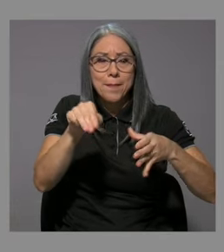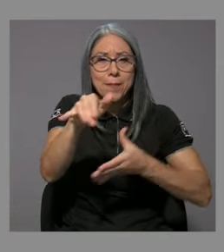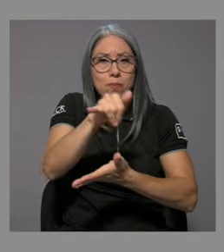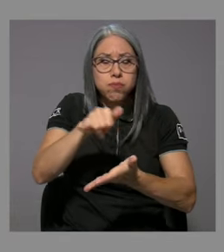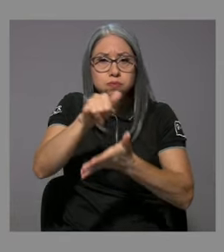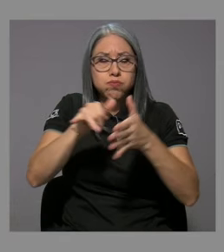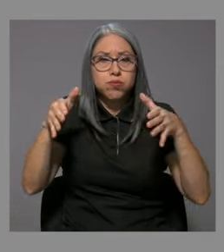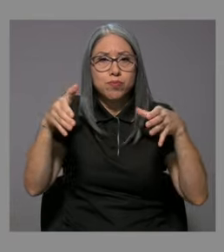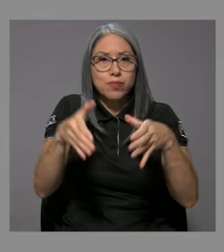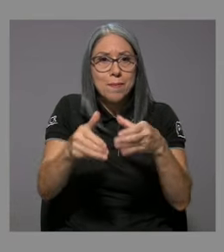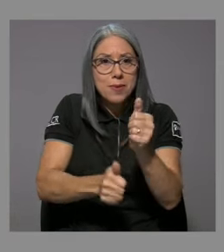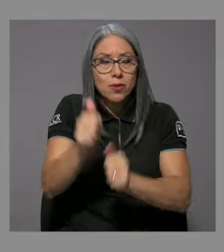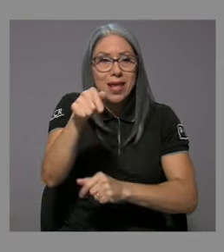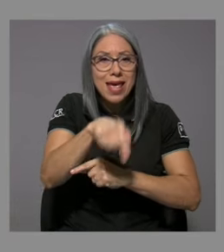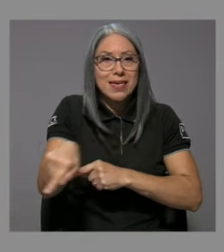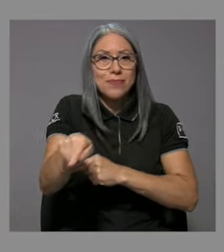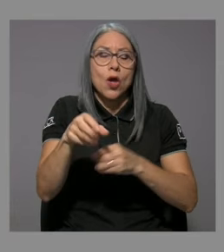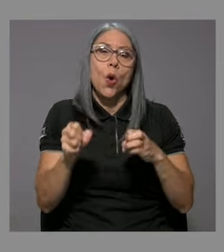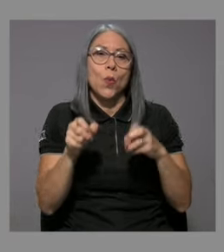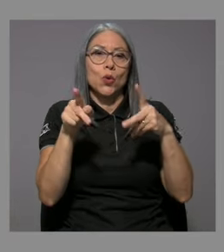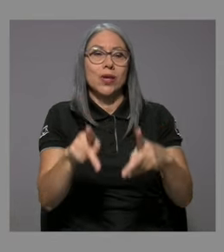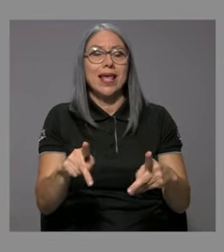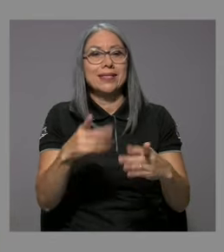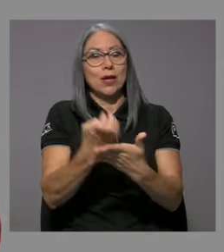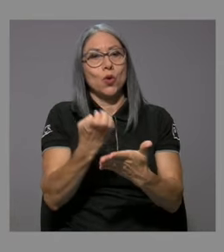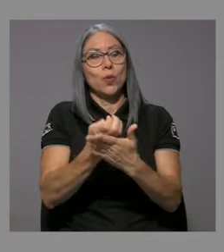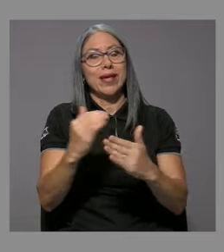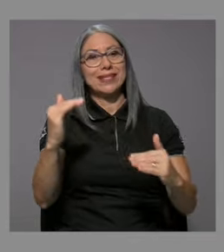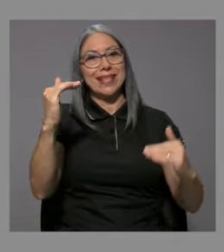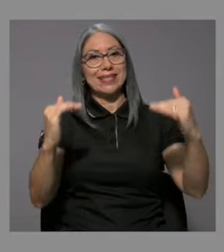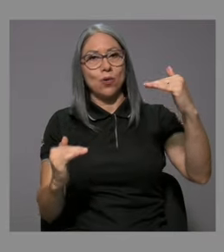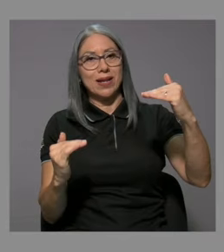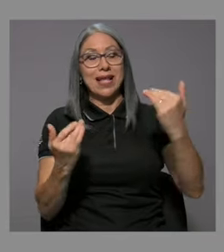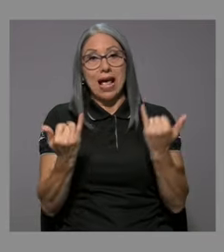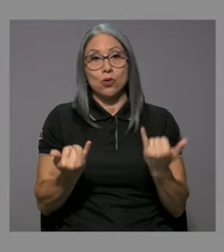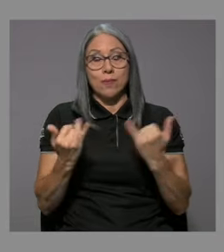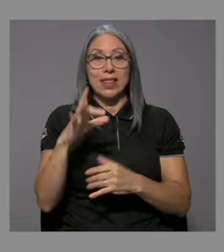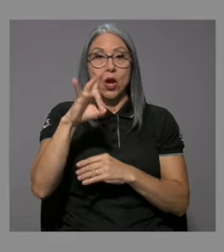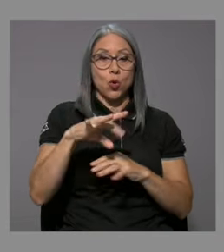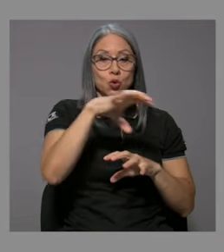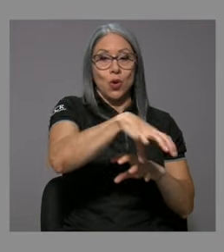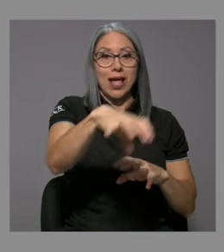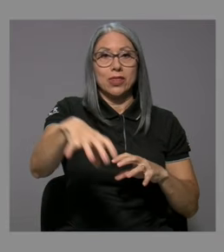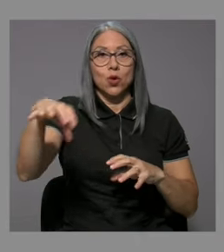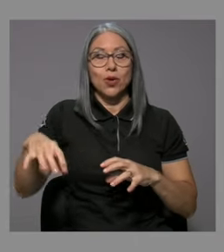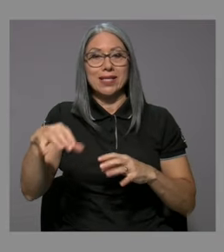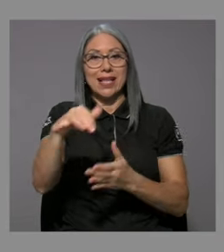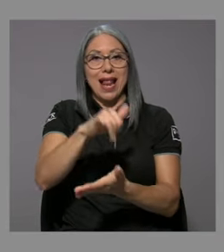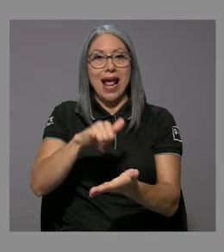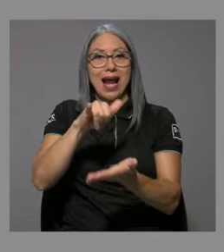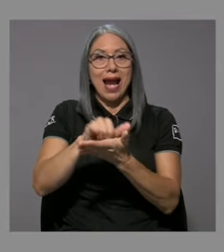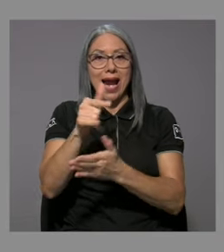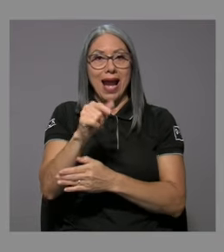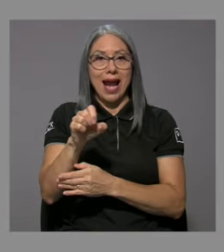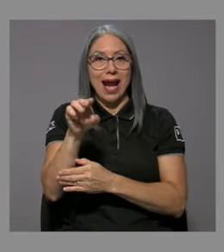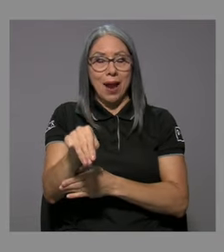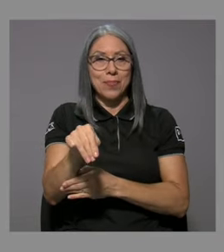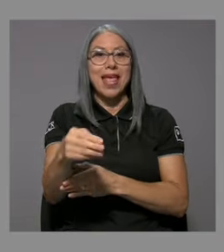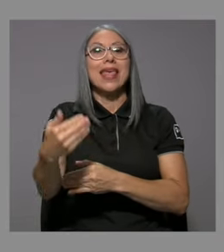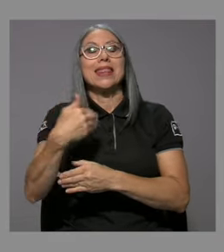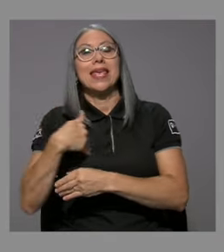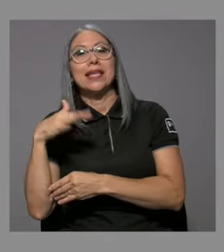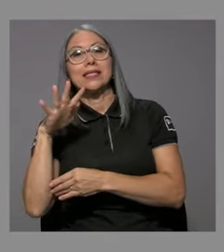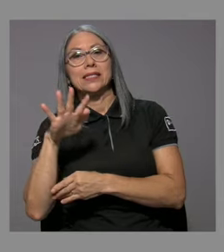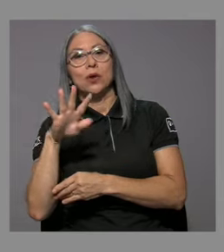metropolitana genera oportunidades económicas desiguales. Actualmente, ocho cantones de la GAM